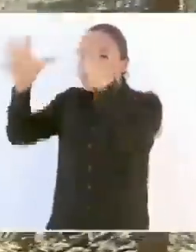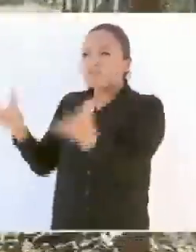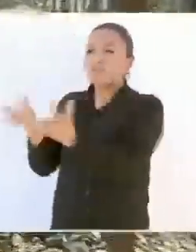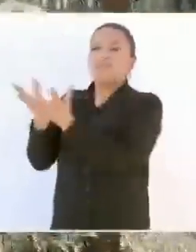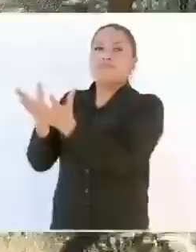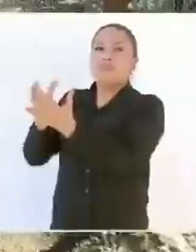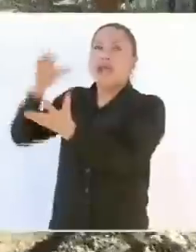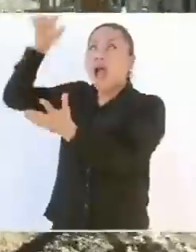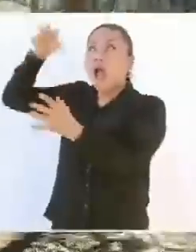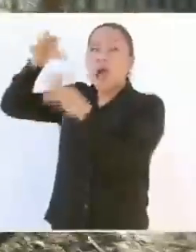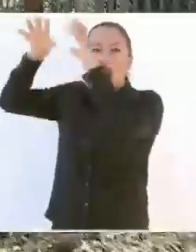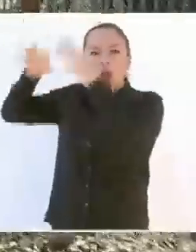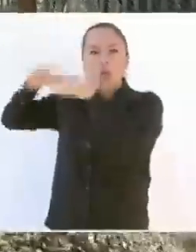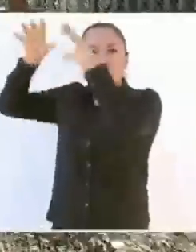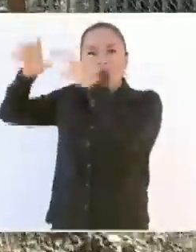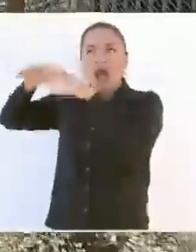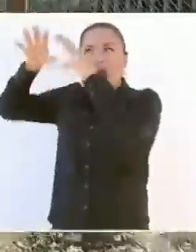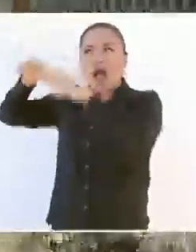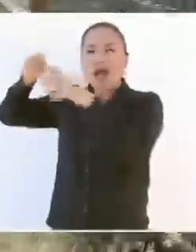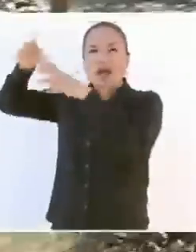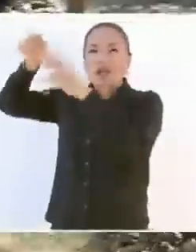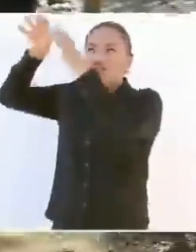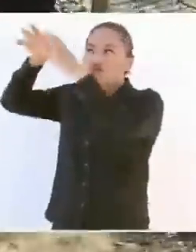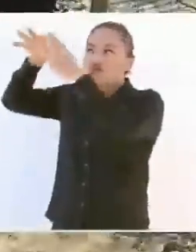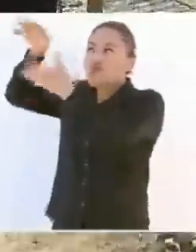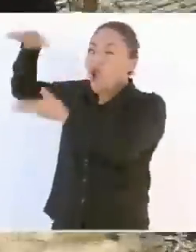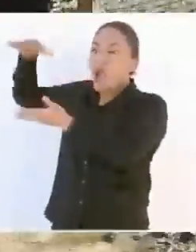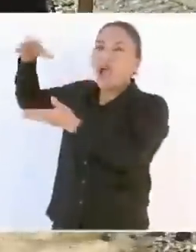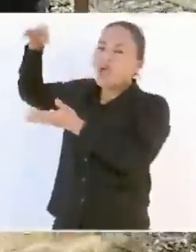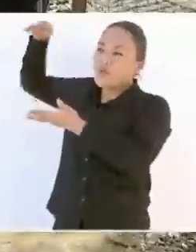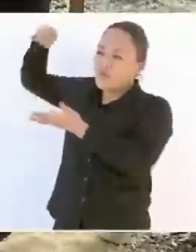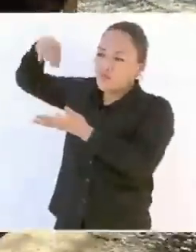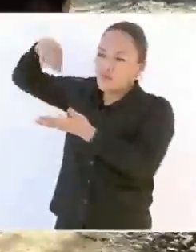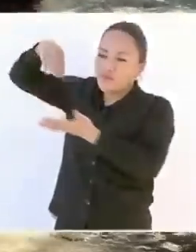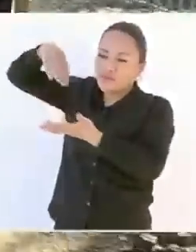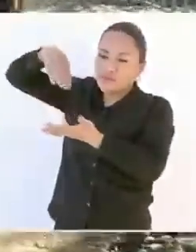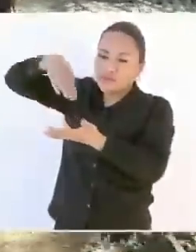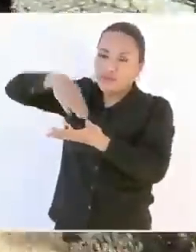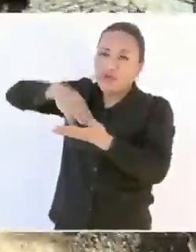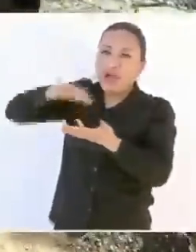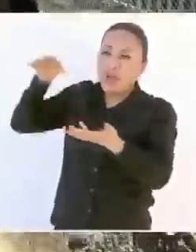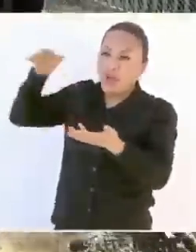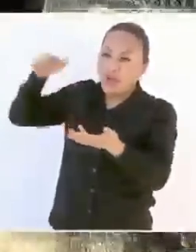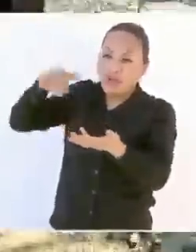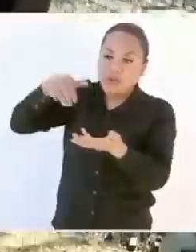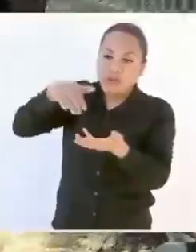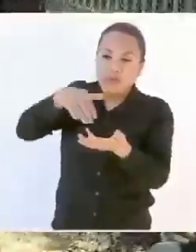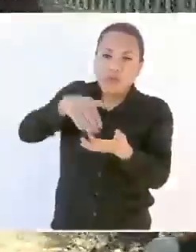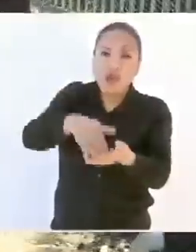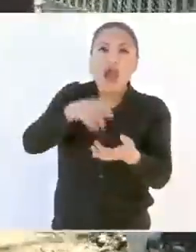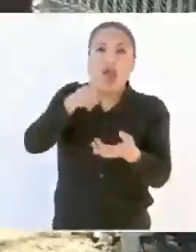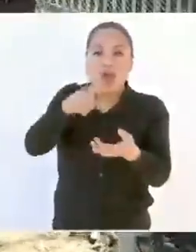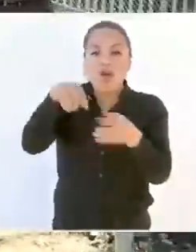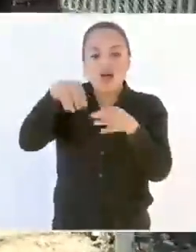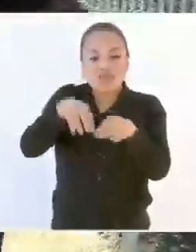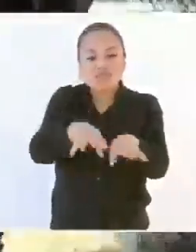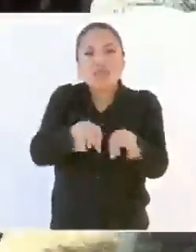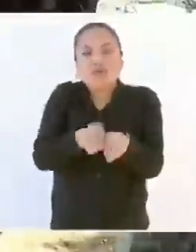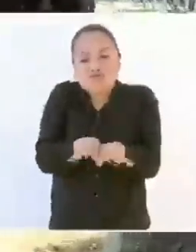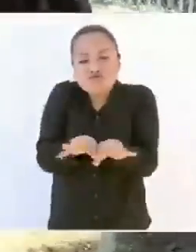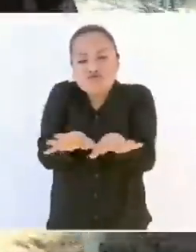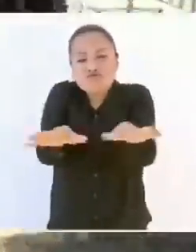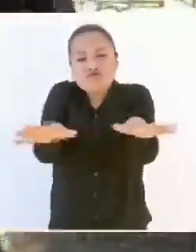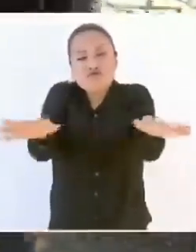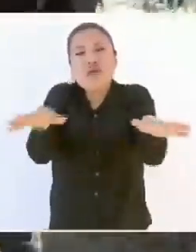Y la traemos a gravedad Para que nos ponga de alguna manera Esta parte en el vivero Y que nos alimente